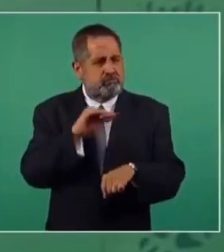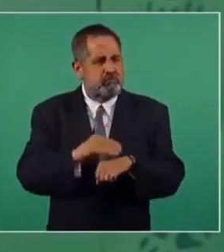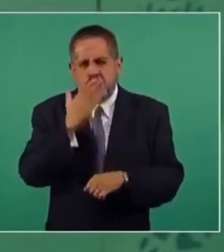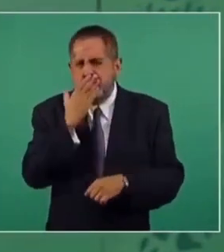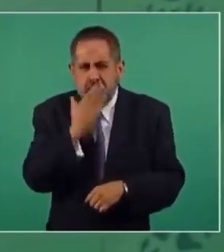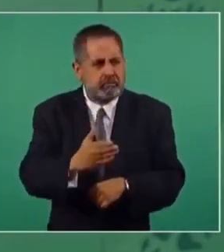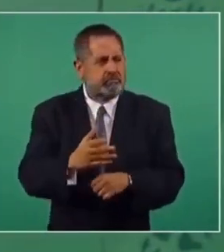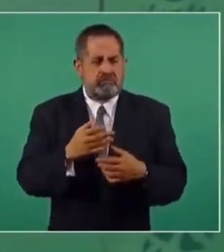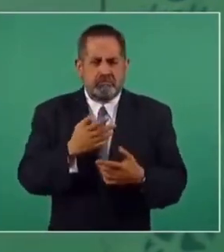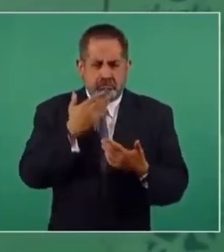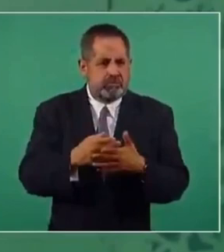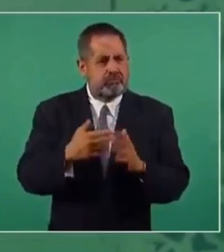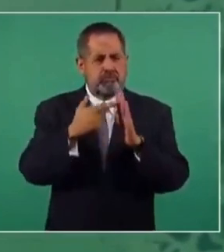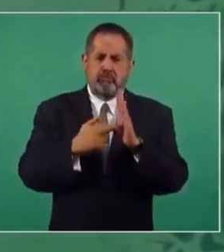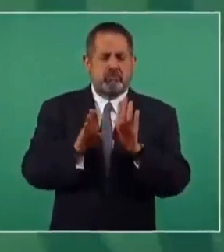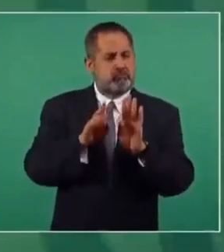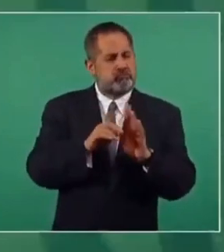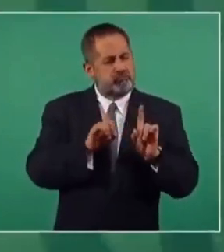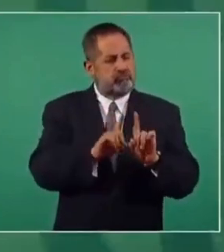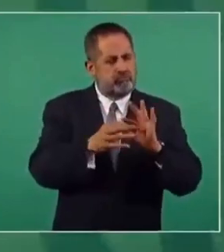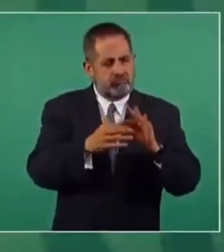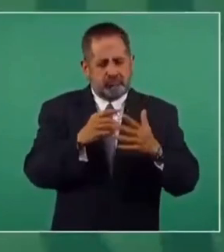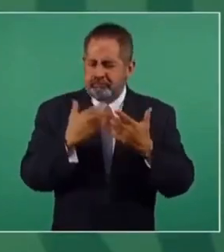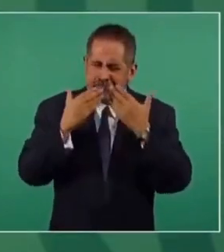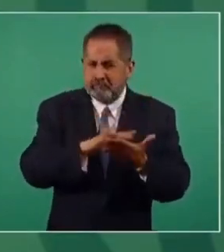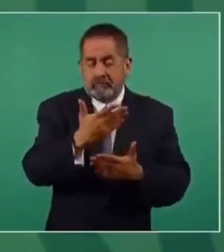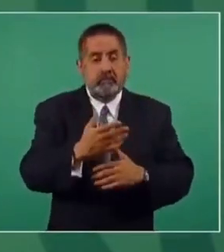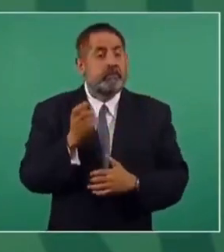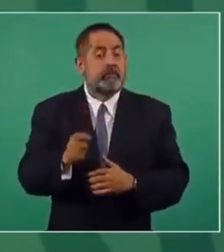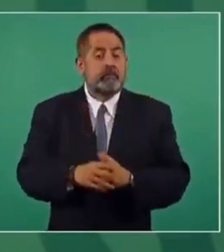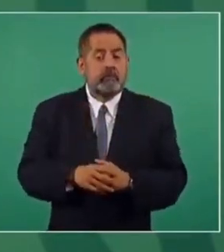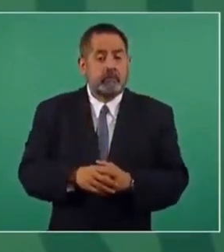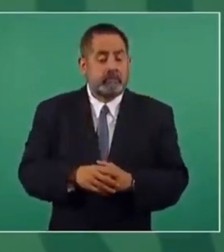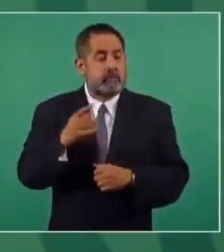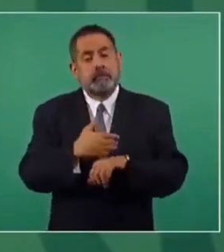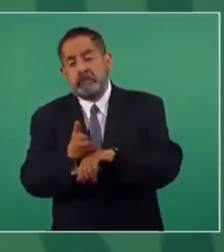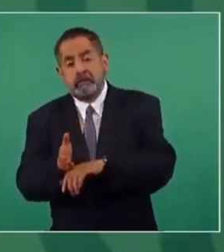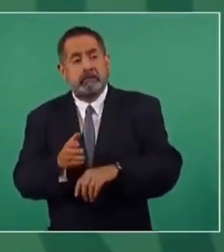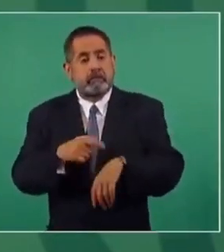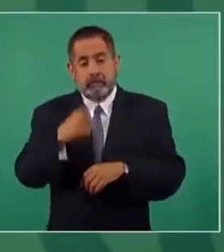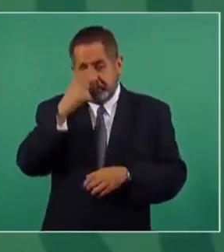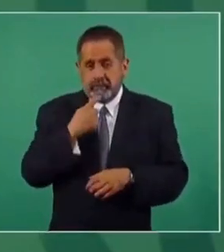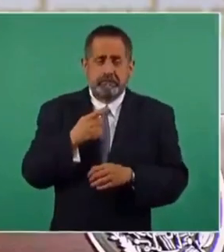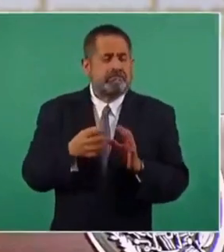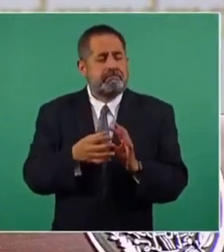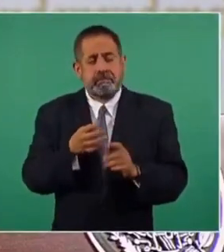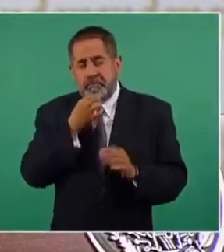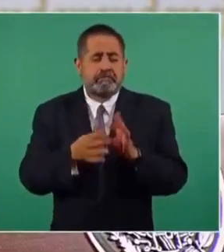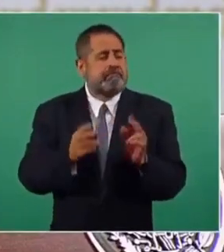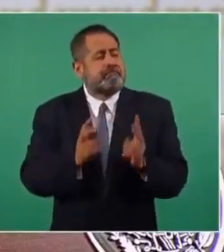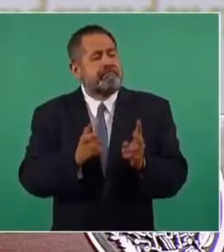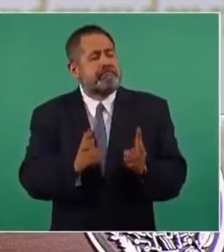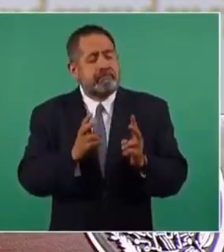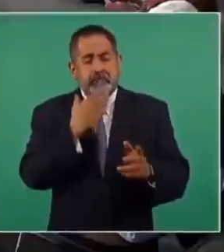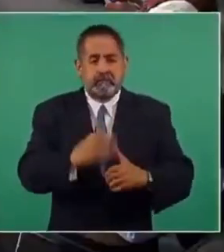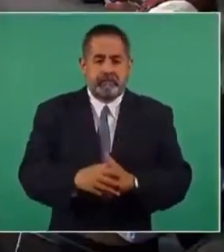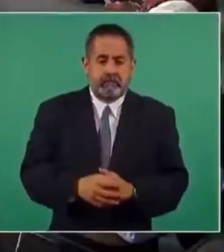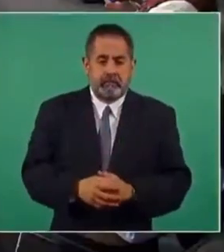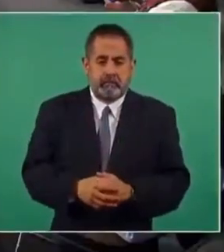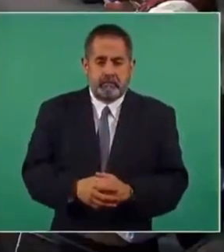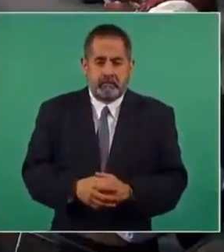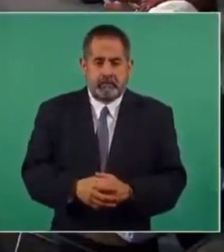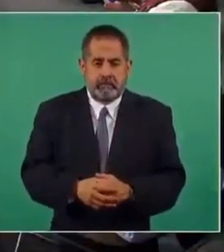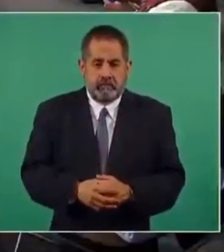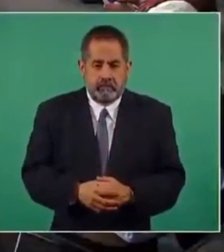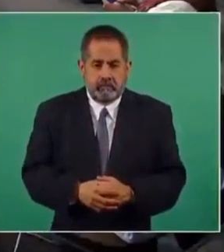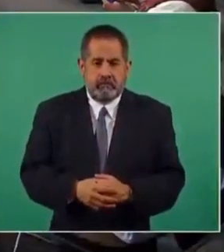bien. Los de protocolo, que les agradezco mucho, porque nos pasamos media hora, estábamos muy a gustos. Tuvo dos reuniones, parece que se